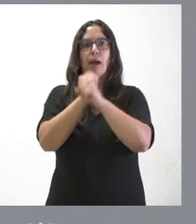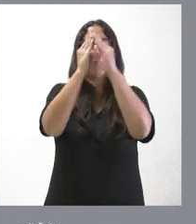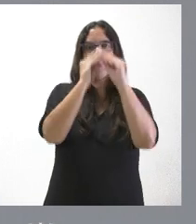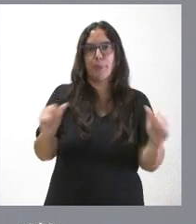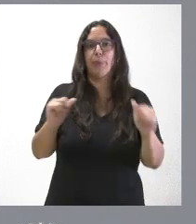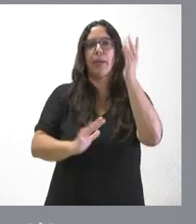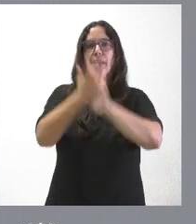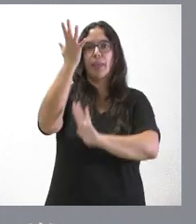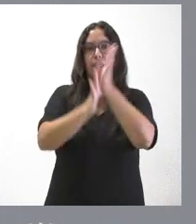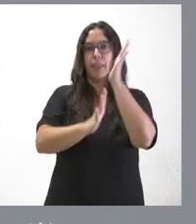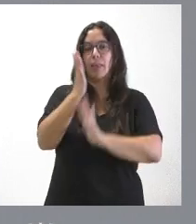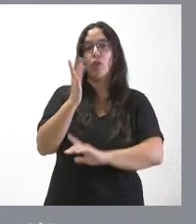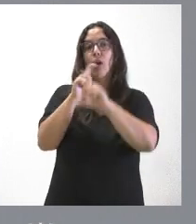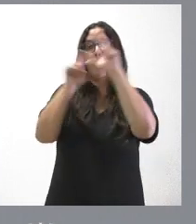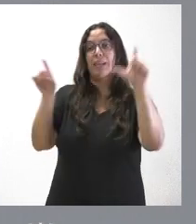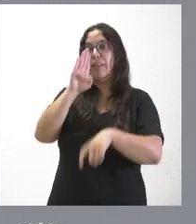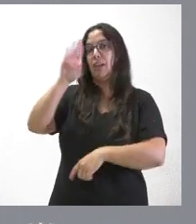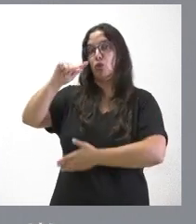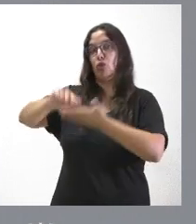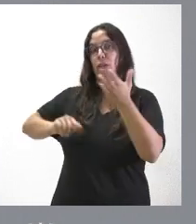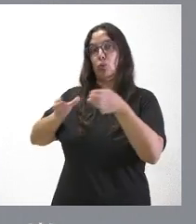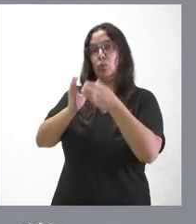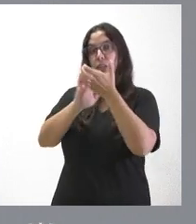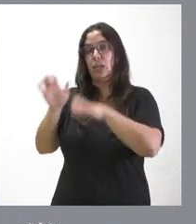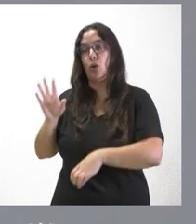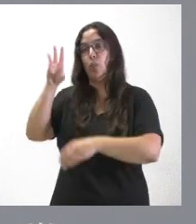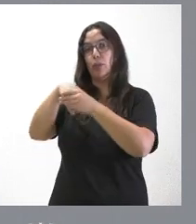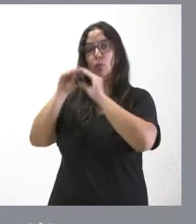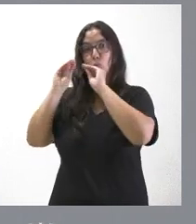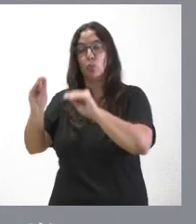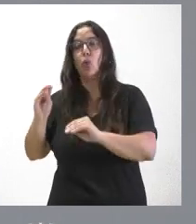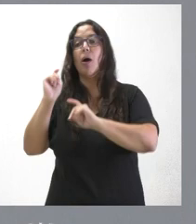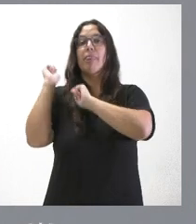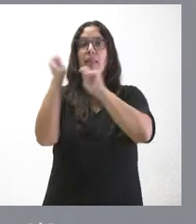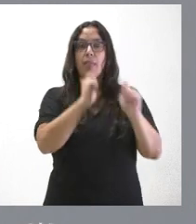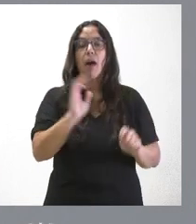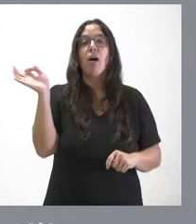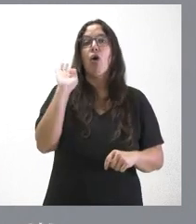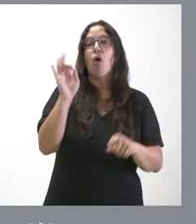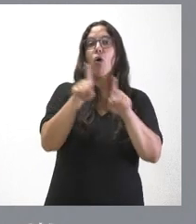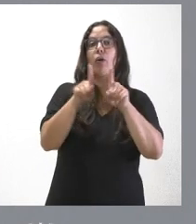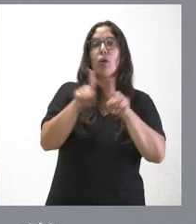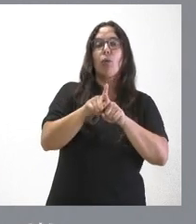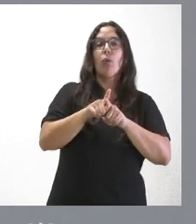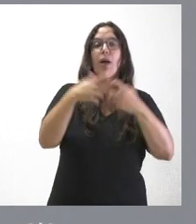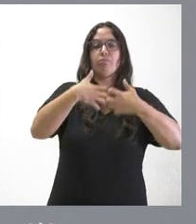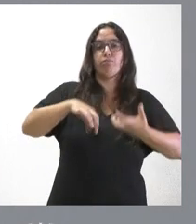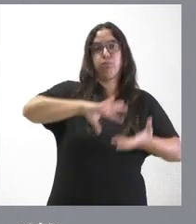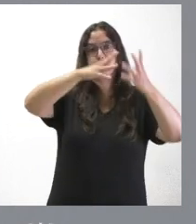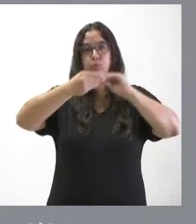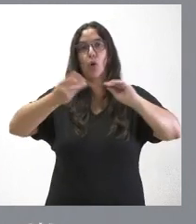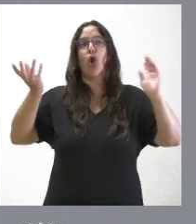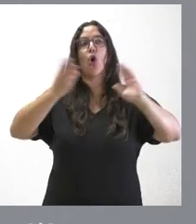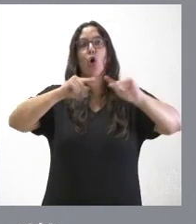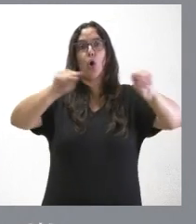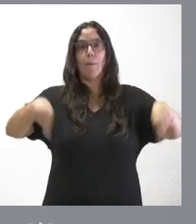sean trabajadores de empresas contratadas por la Junta de Castilla y León, personal asignado o motobombas conveniadas con